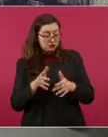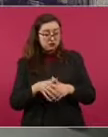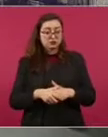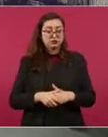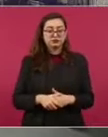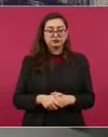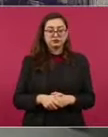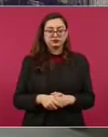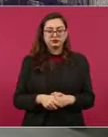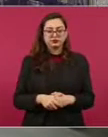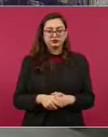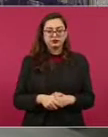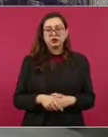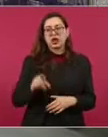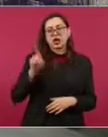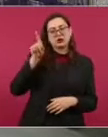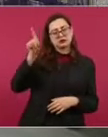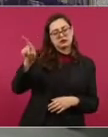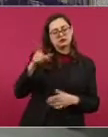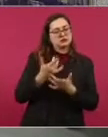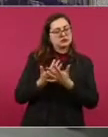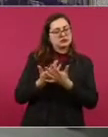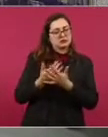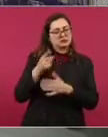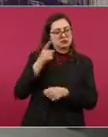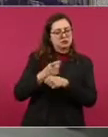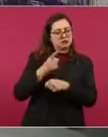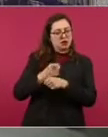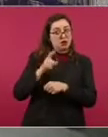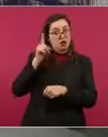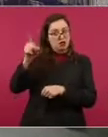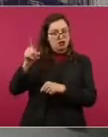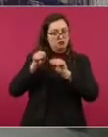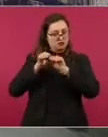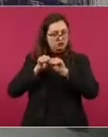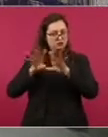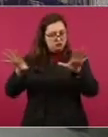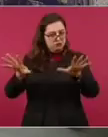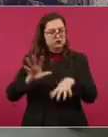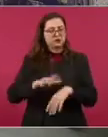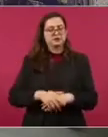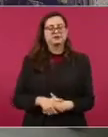Ah, lo van a presentar allá. El mensaje. Allá está mi postura.